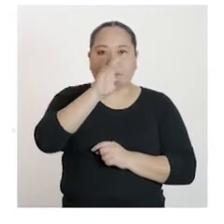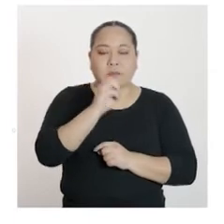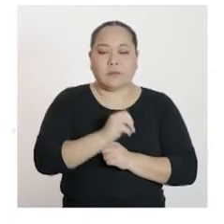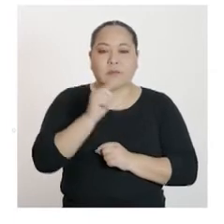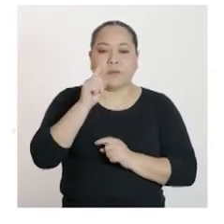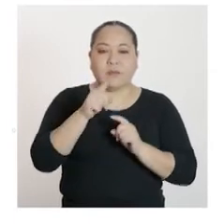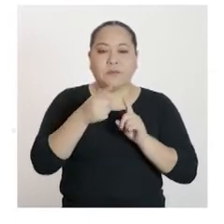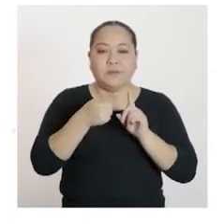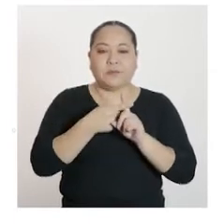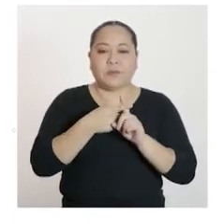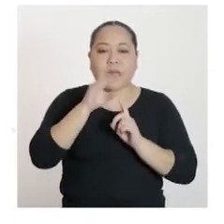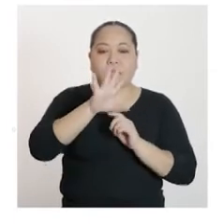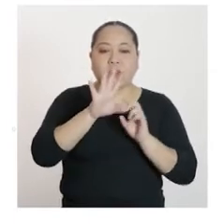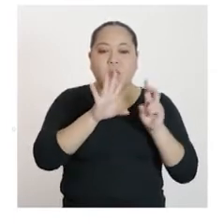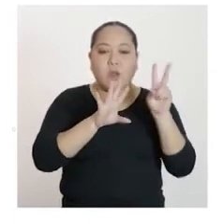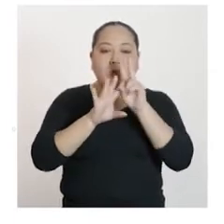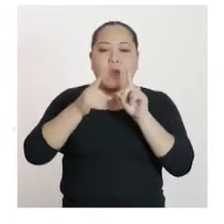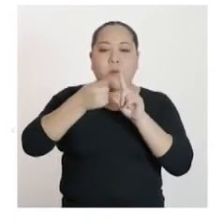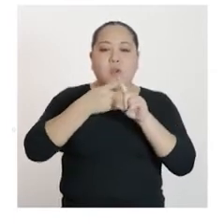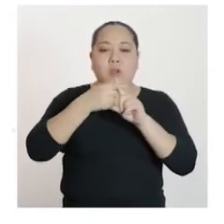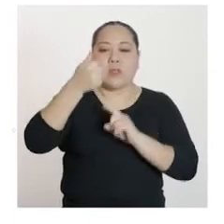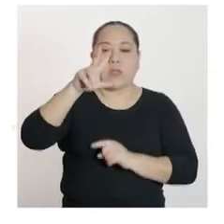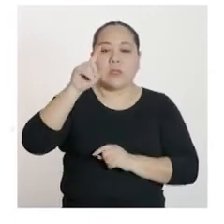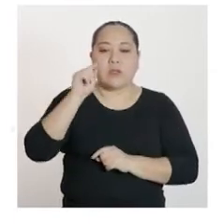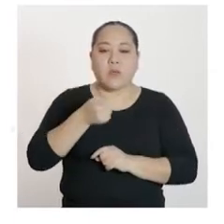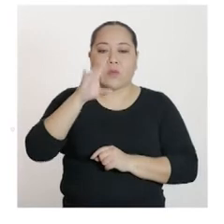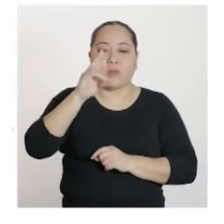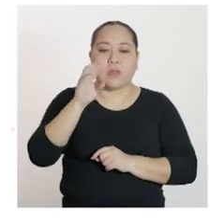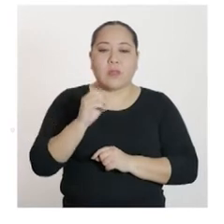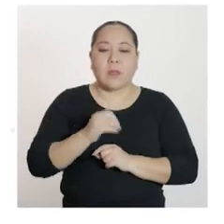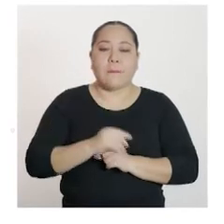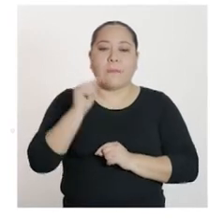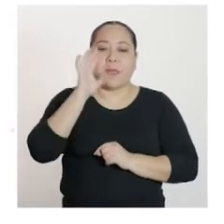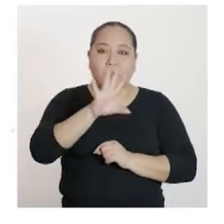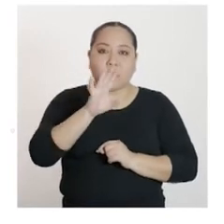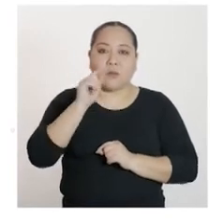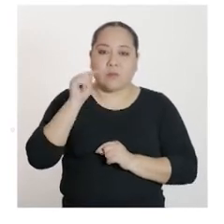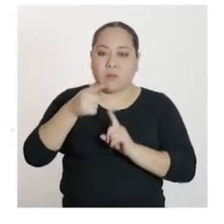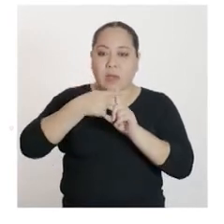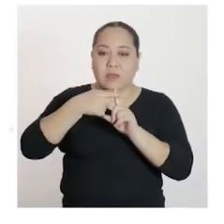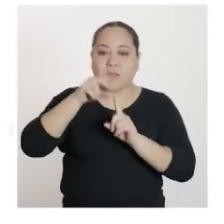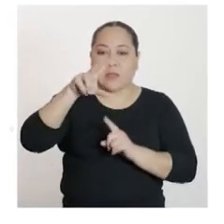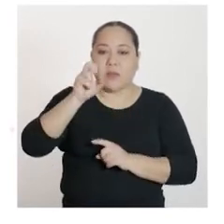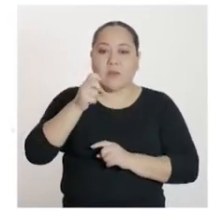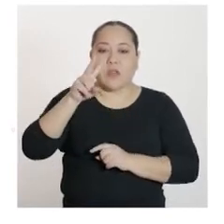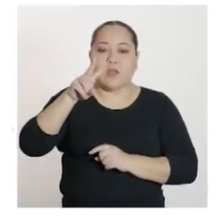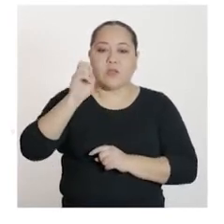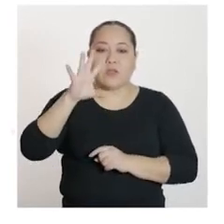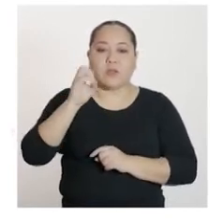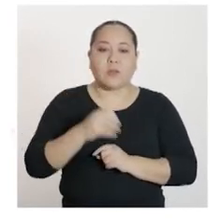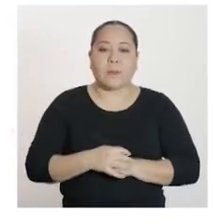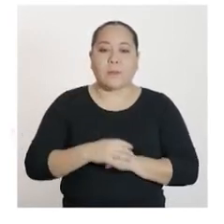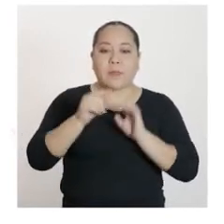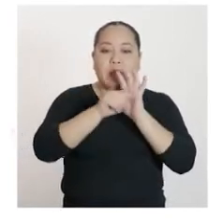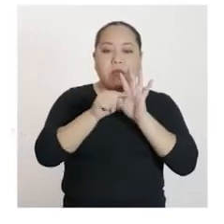más 550 por 13,75 más 3,250. Esto resulta negativo